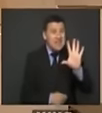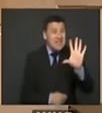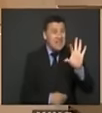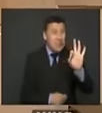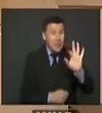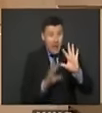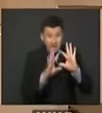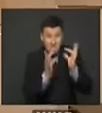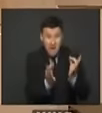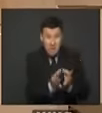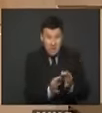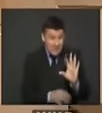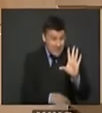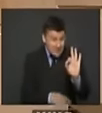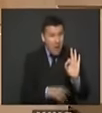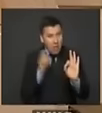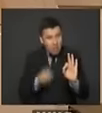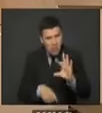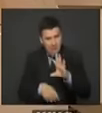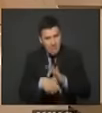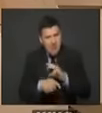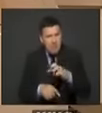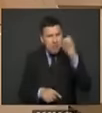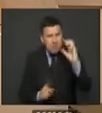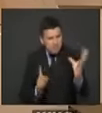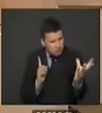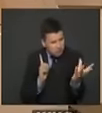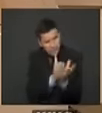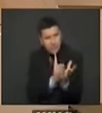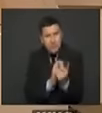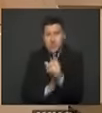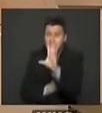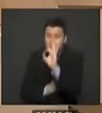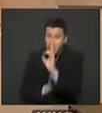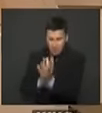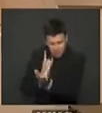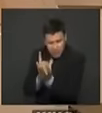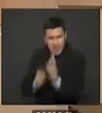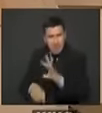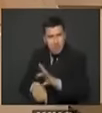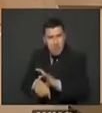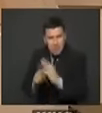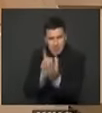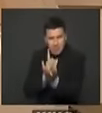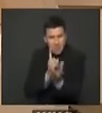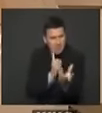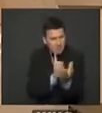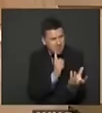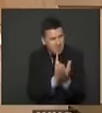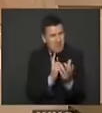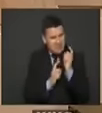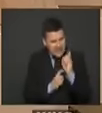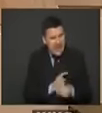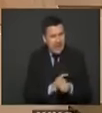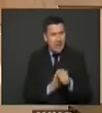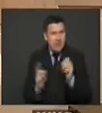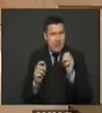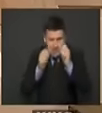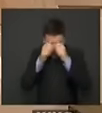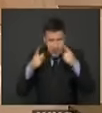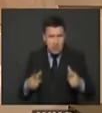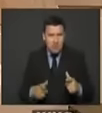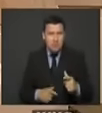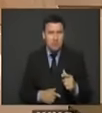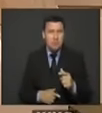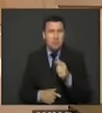que se encargará de verificar qué necesidades de salud tienen de remitirlos a los médicos que operarán por corregimiento proponemos